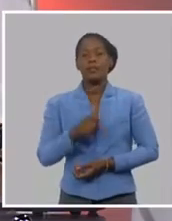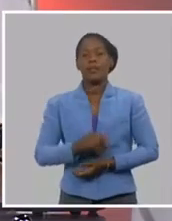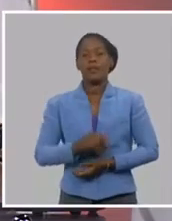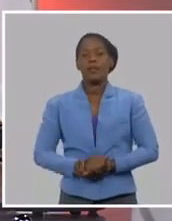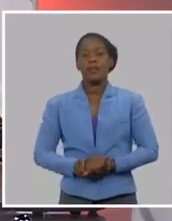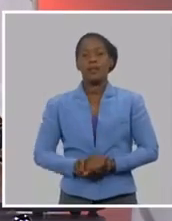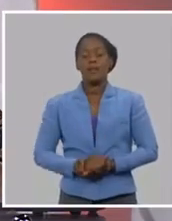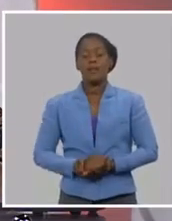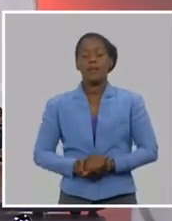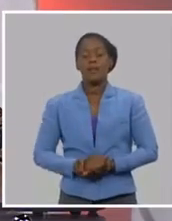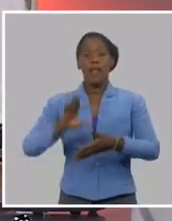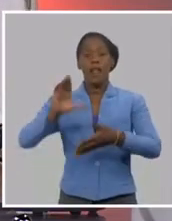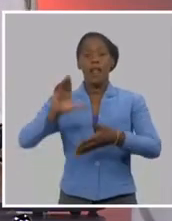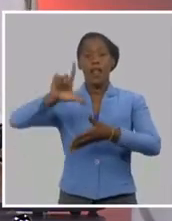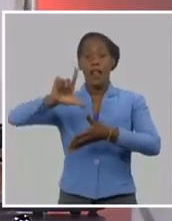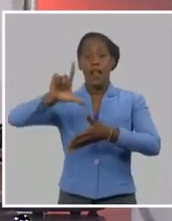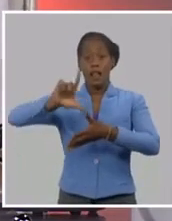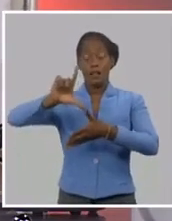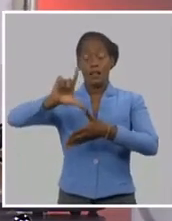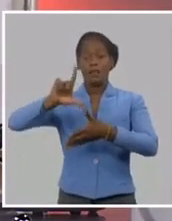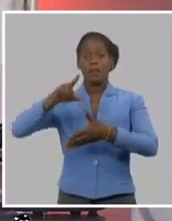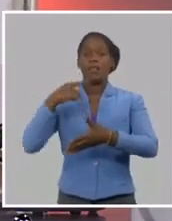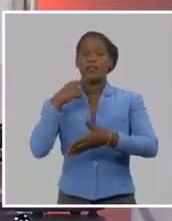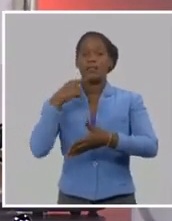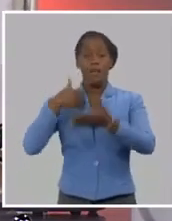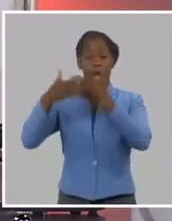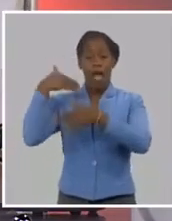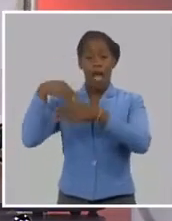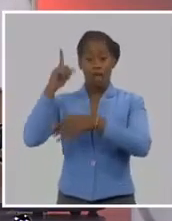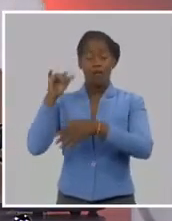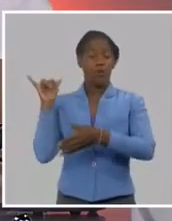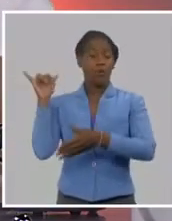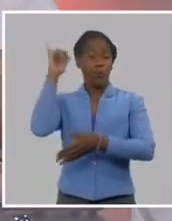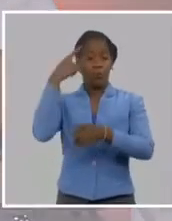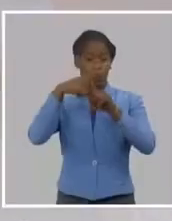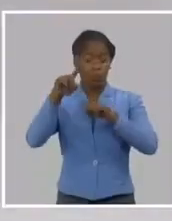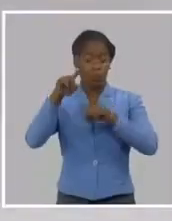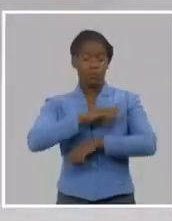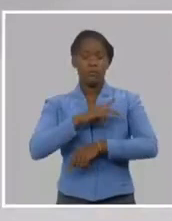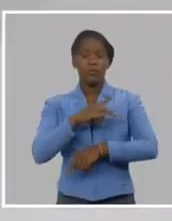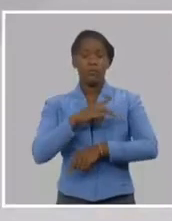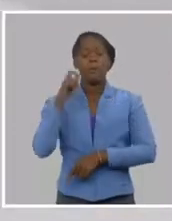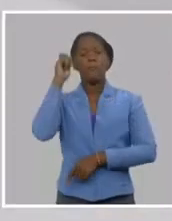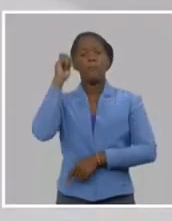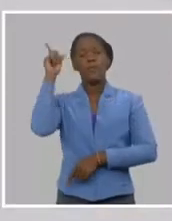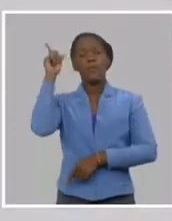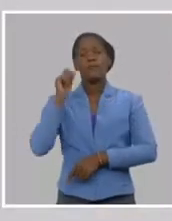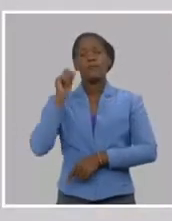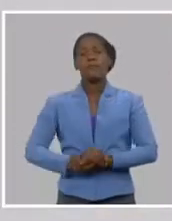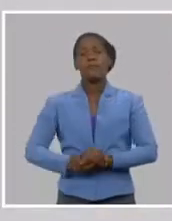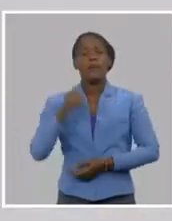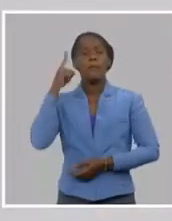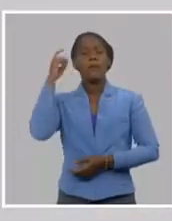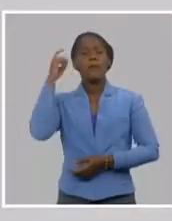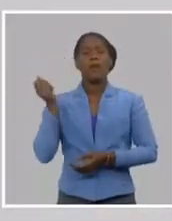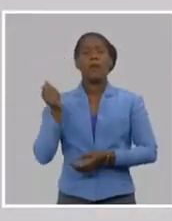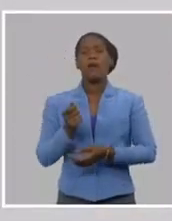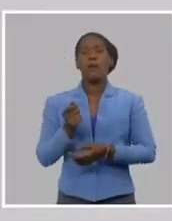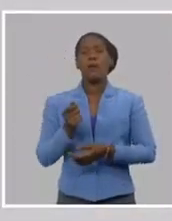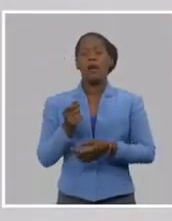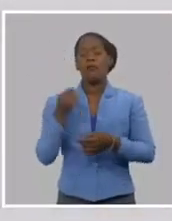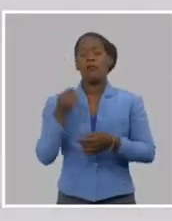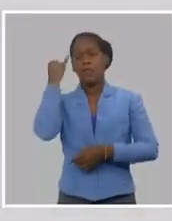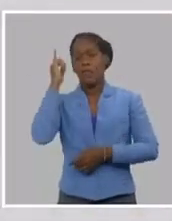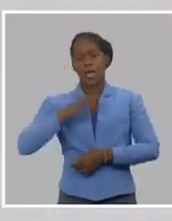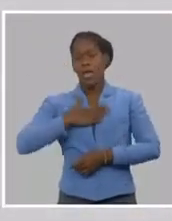porque, claro que, digamos, pensando en la función, de sociedades, todavía muchas más complejas, quizás, en muchos